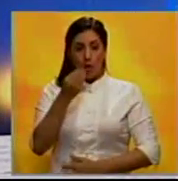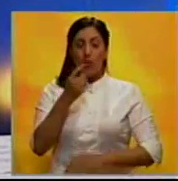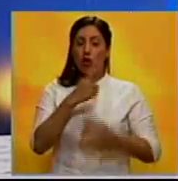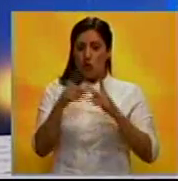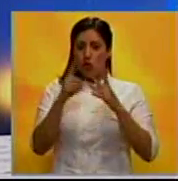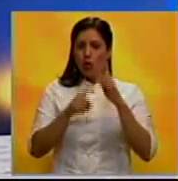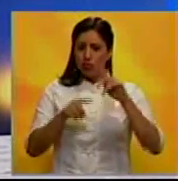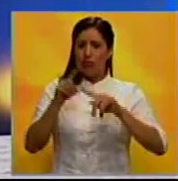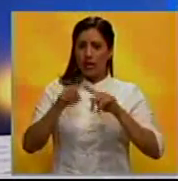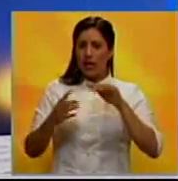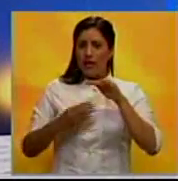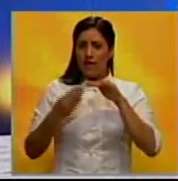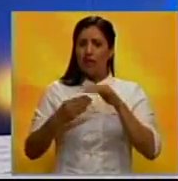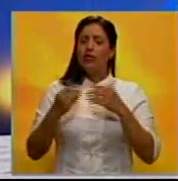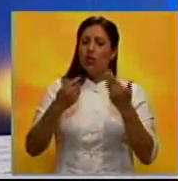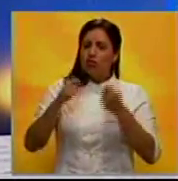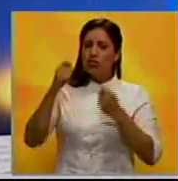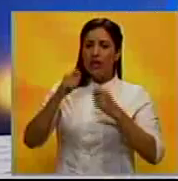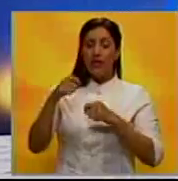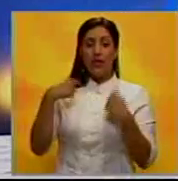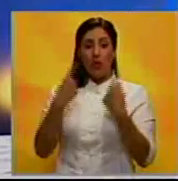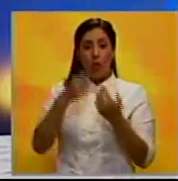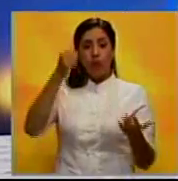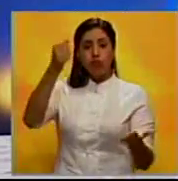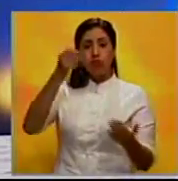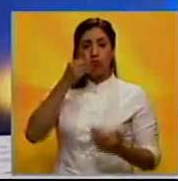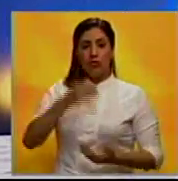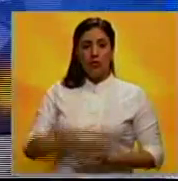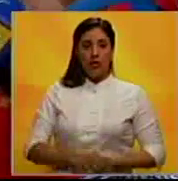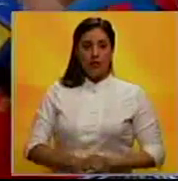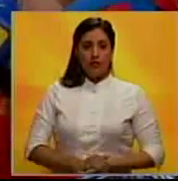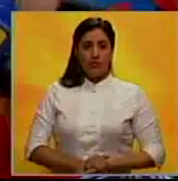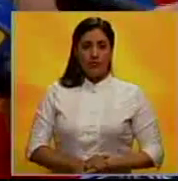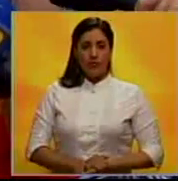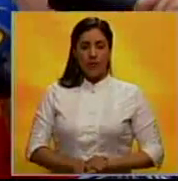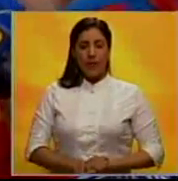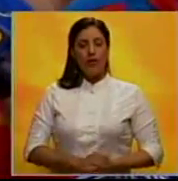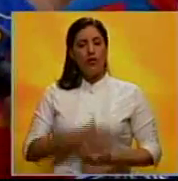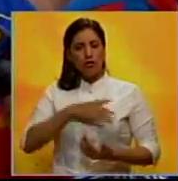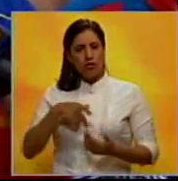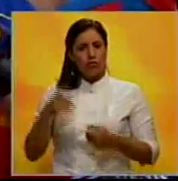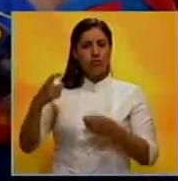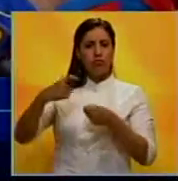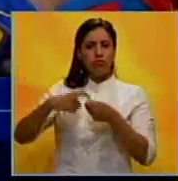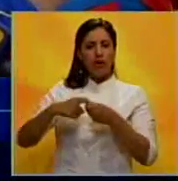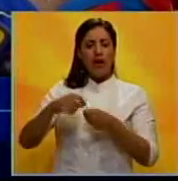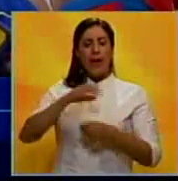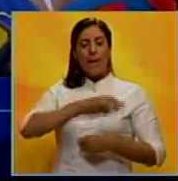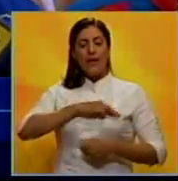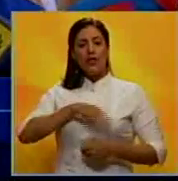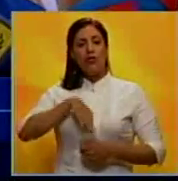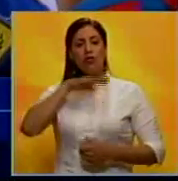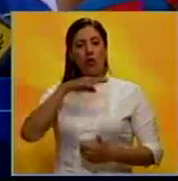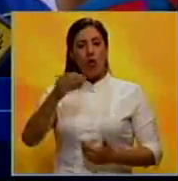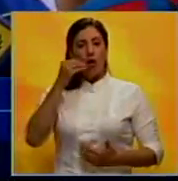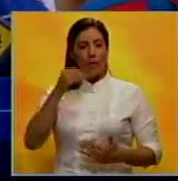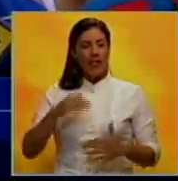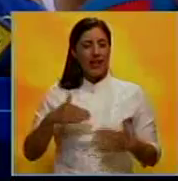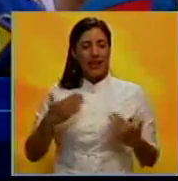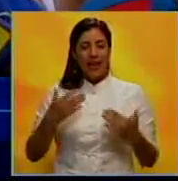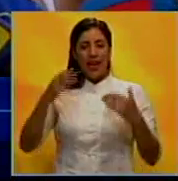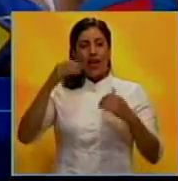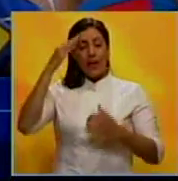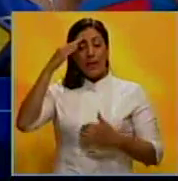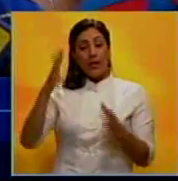y otros productos básicos se distribuyan a través de los CLAP. Tenemos incorporado la gran misión de abastecimiento soberano